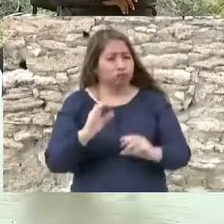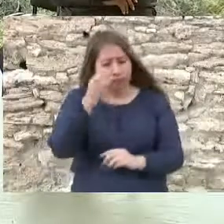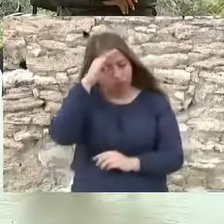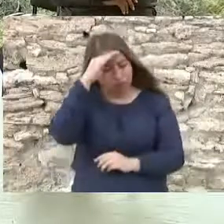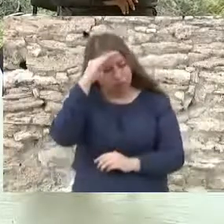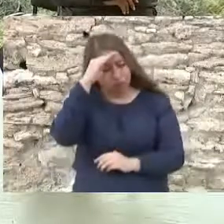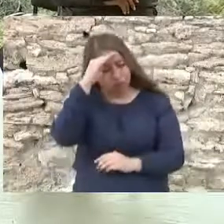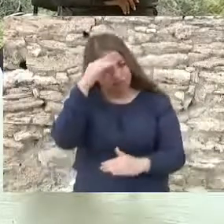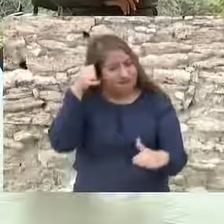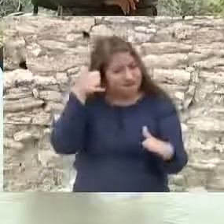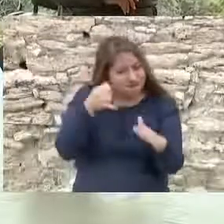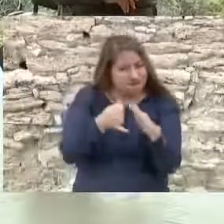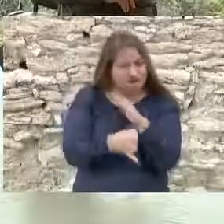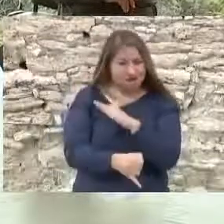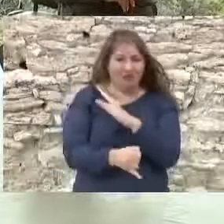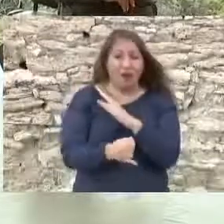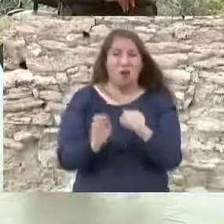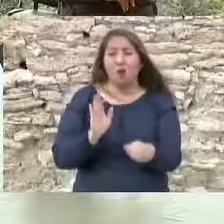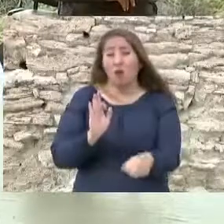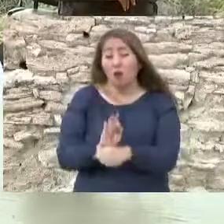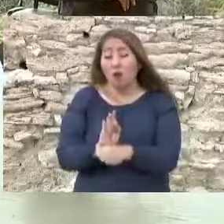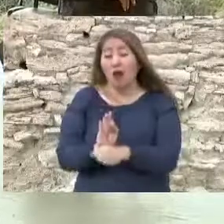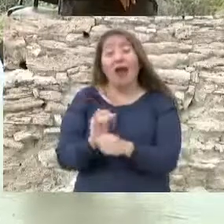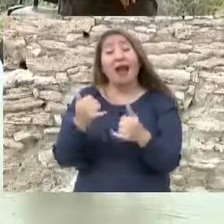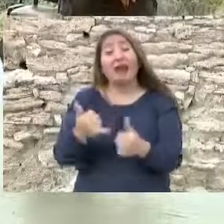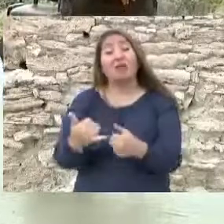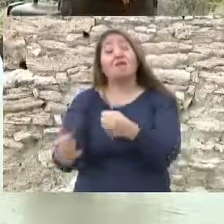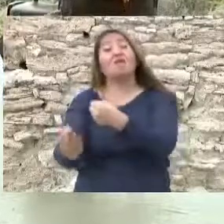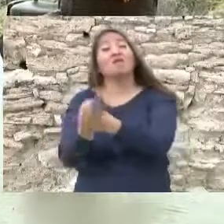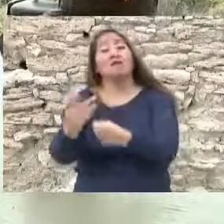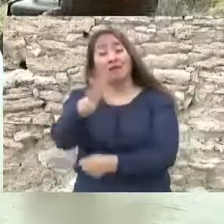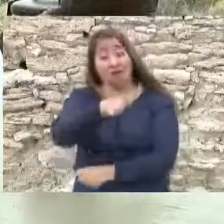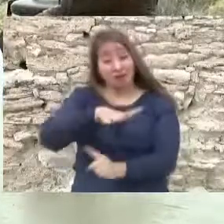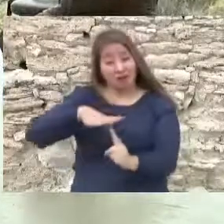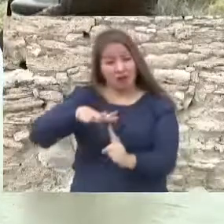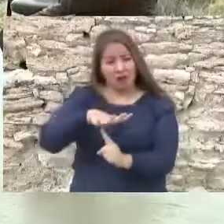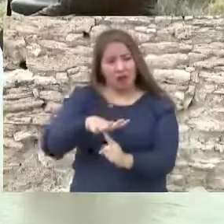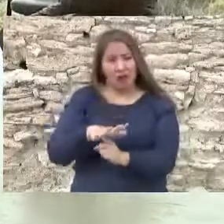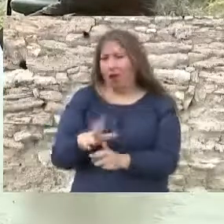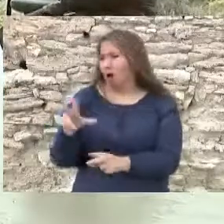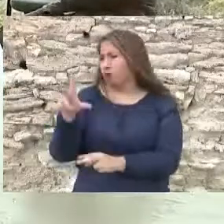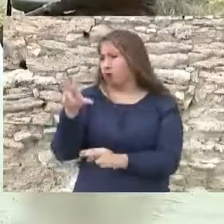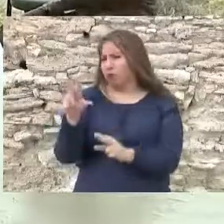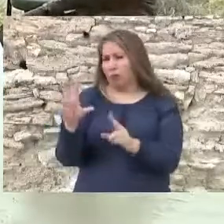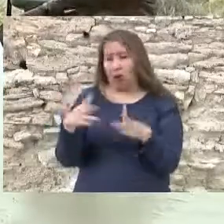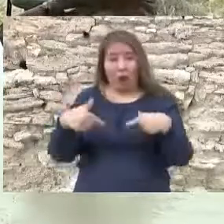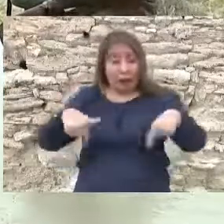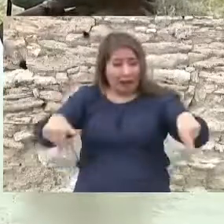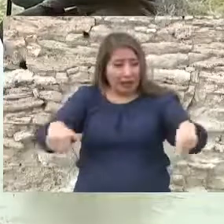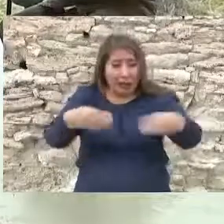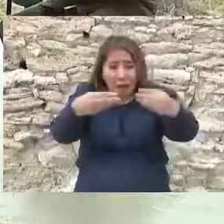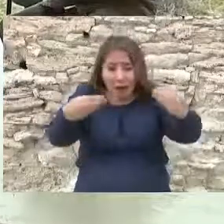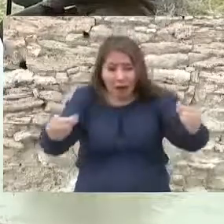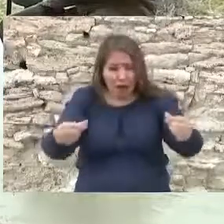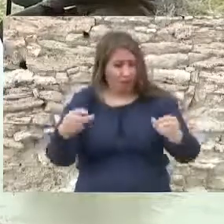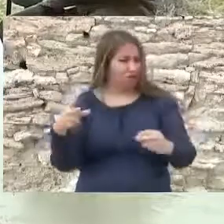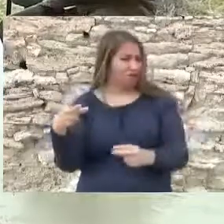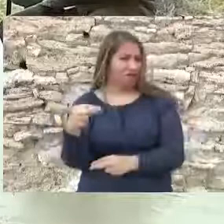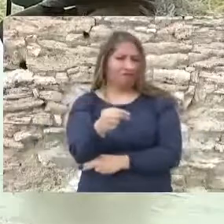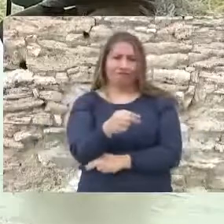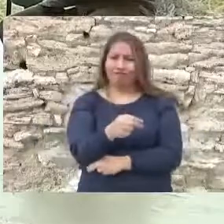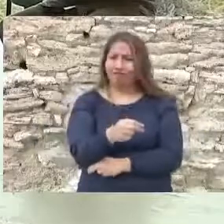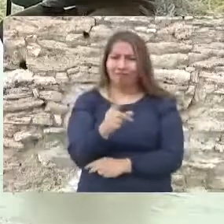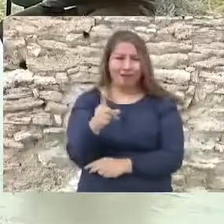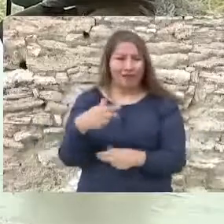de mejor manera este prodigioso entorno natural. No permitiremos perder este humedal tan valioso que es